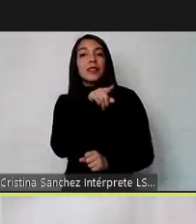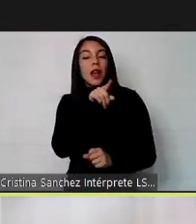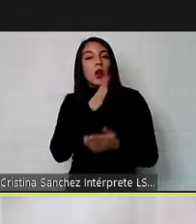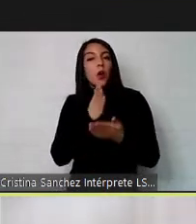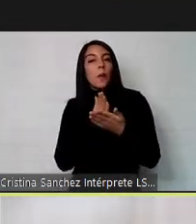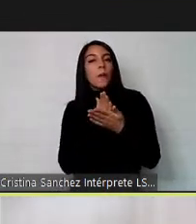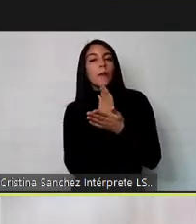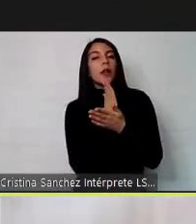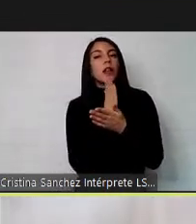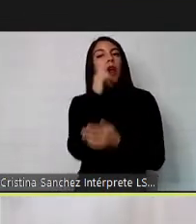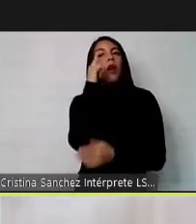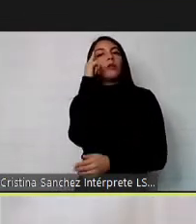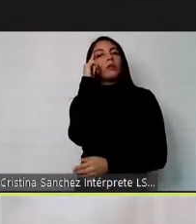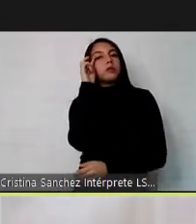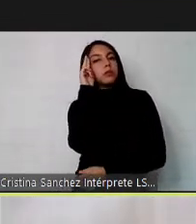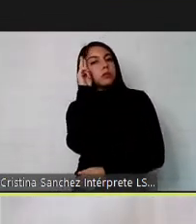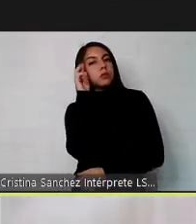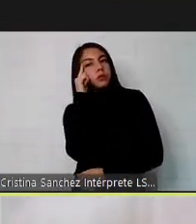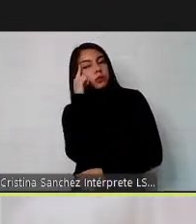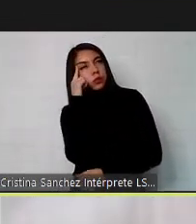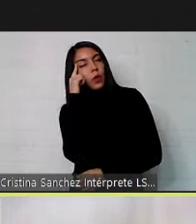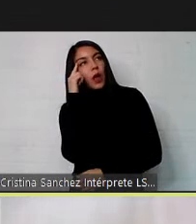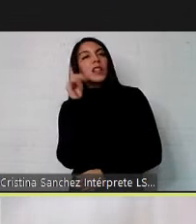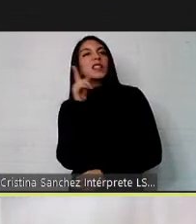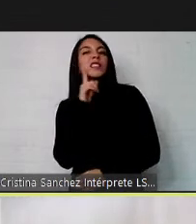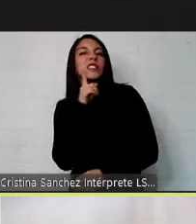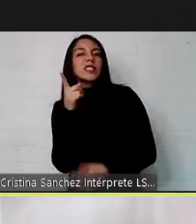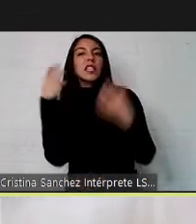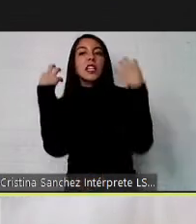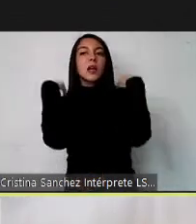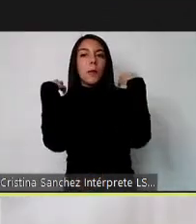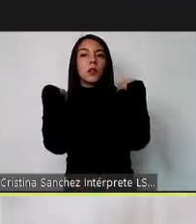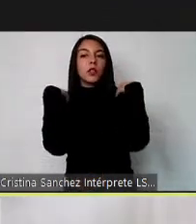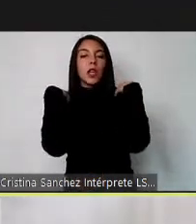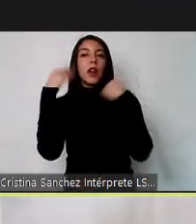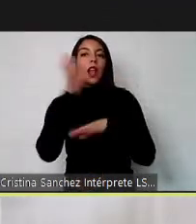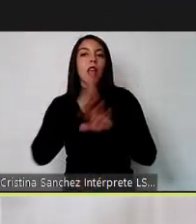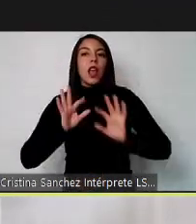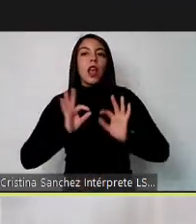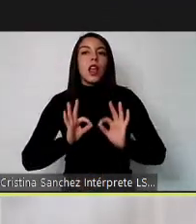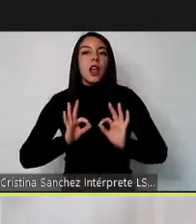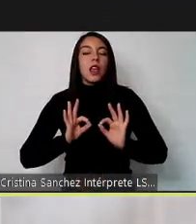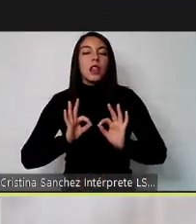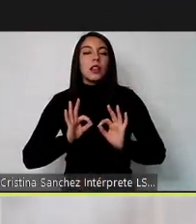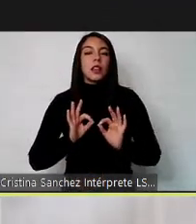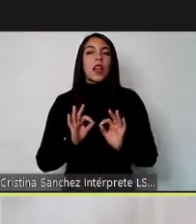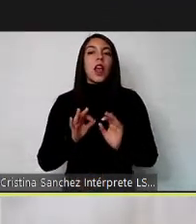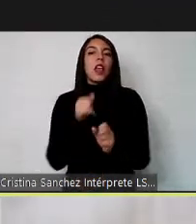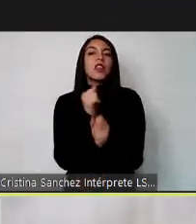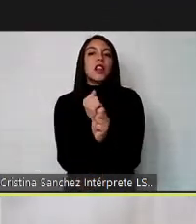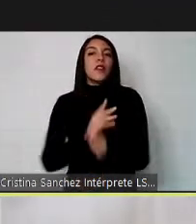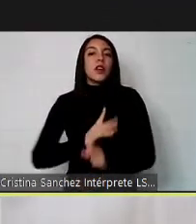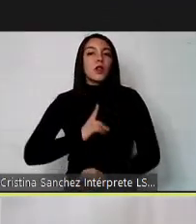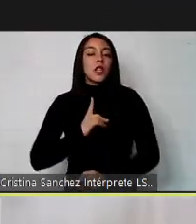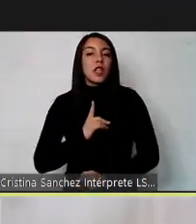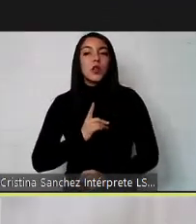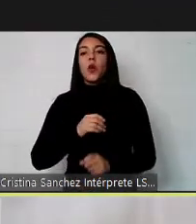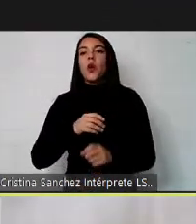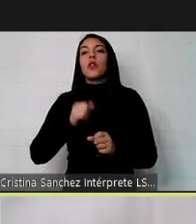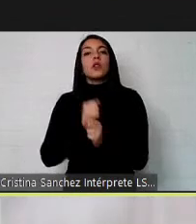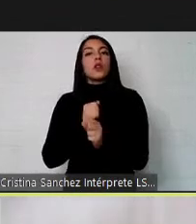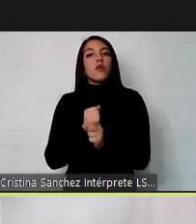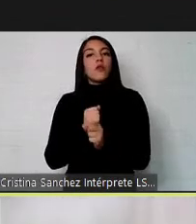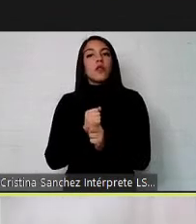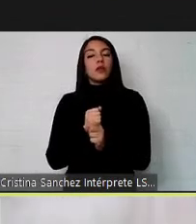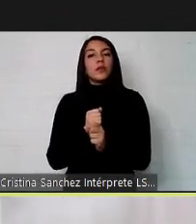reflexiones en torno a quiénes son los encargados de garantizar estas condiciones de trabajo digno trabajo decente